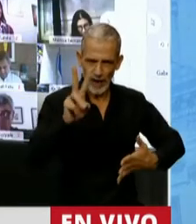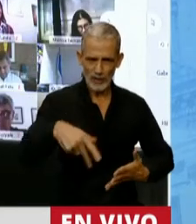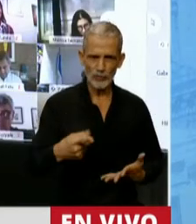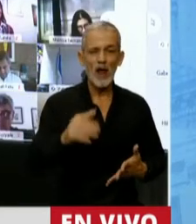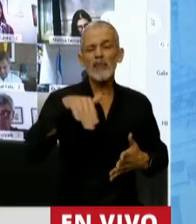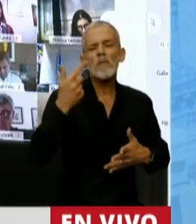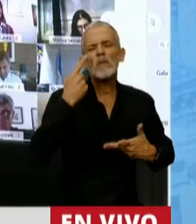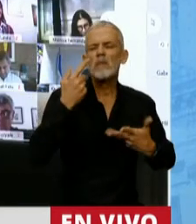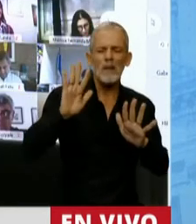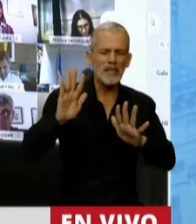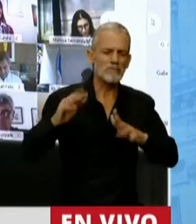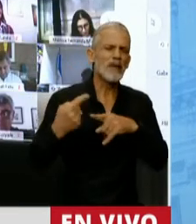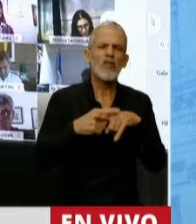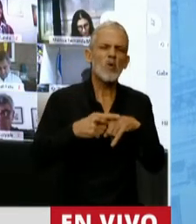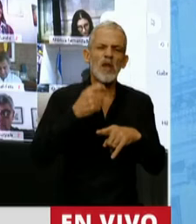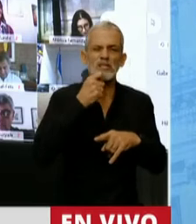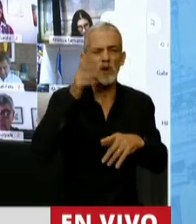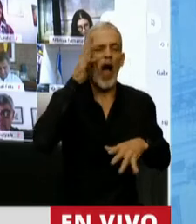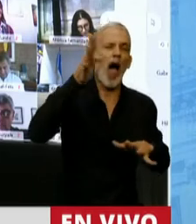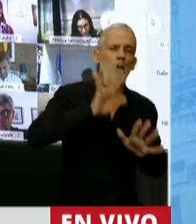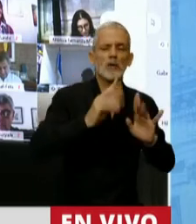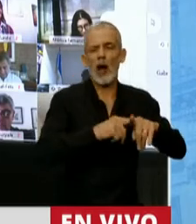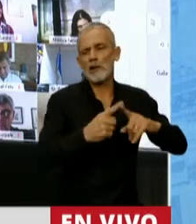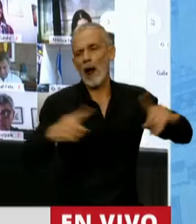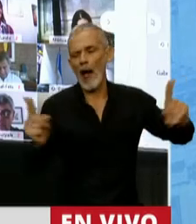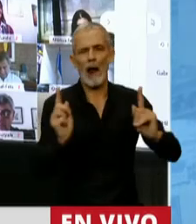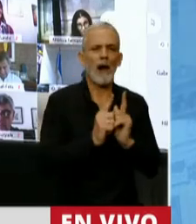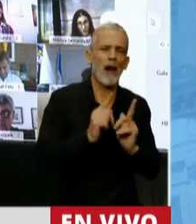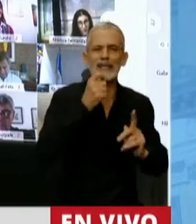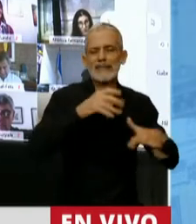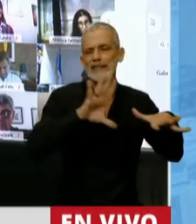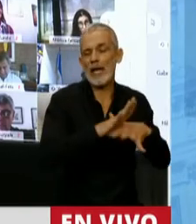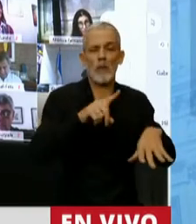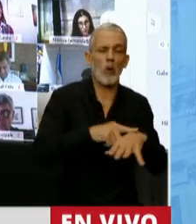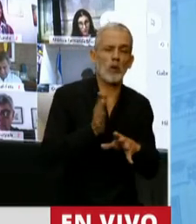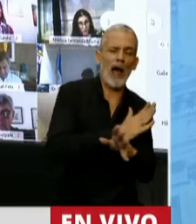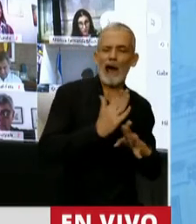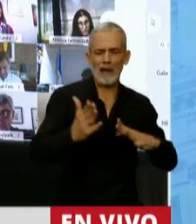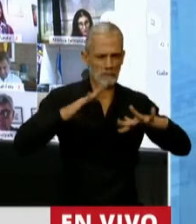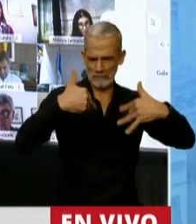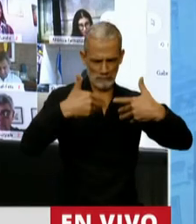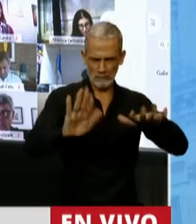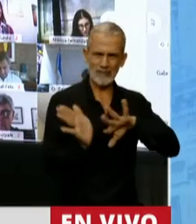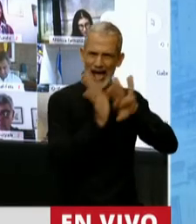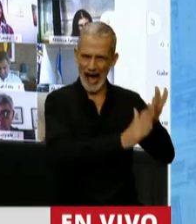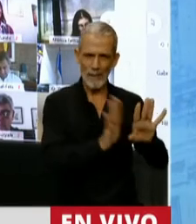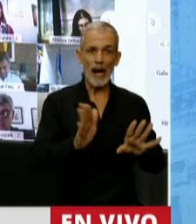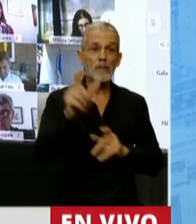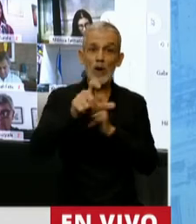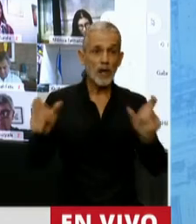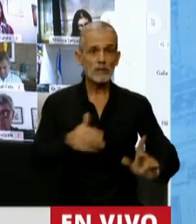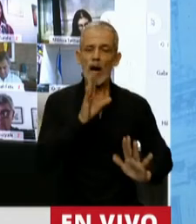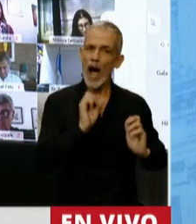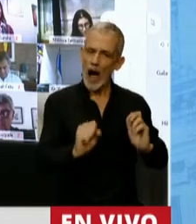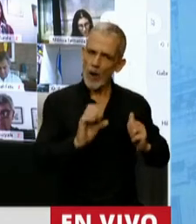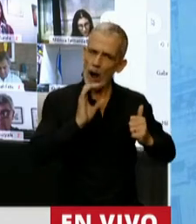Después vendrá si fue exagerado o no, si fue extemporáneo, si se tomó antes de tiempo. Pero digo, la gente soportó